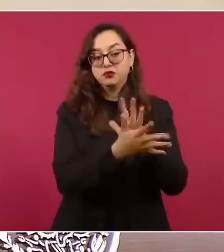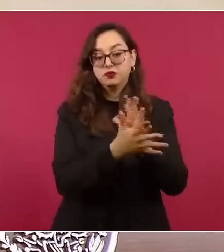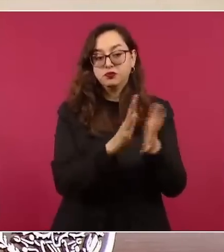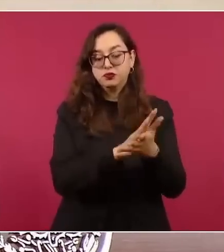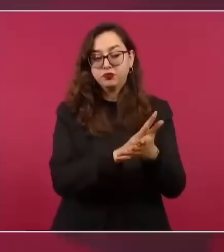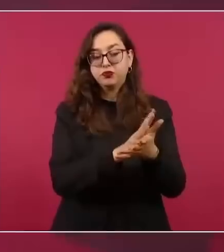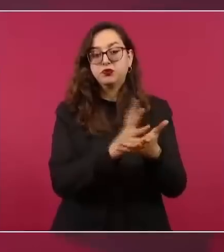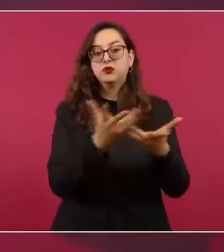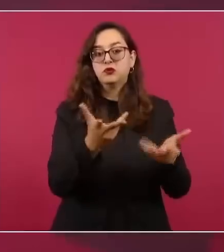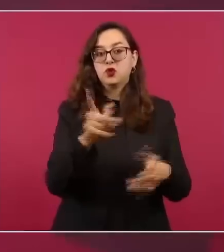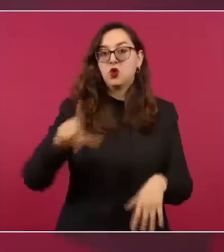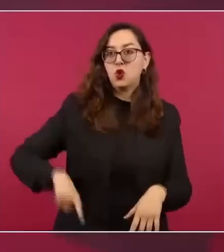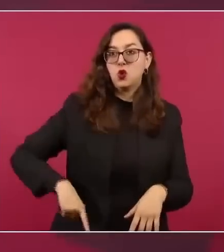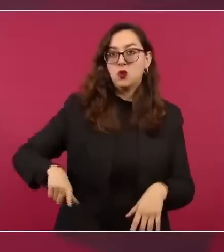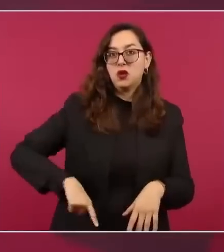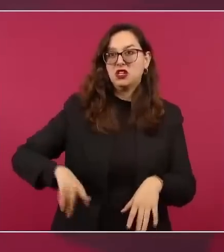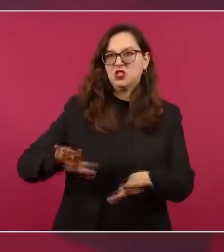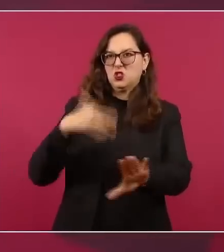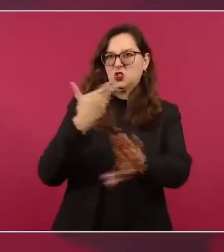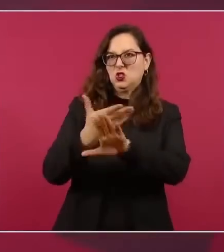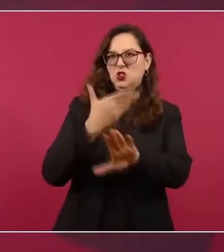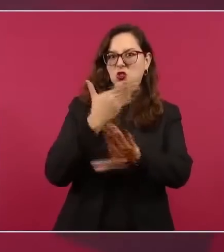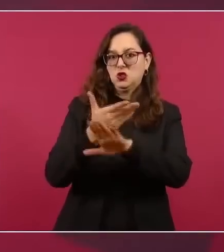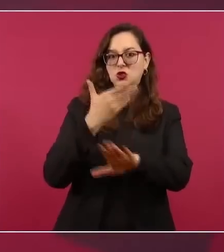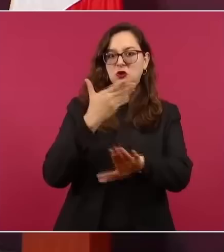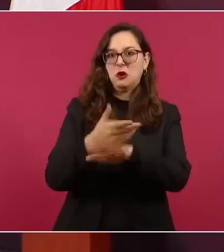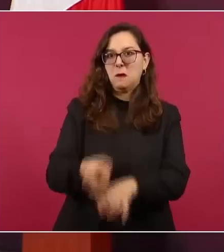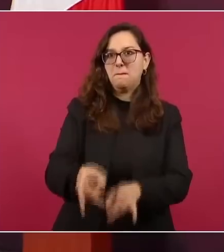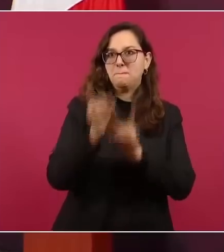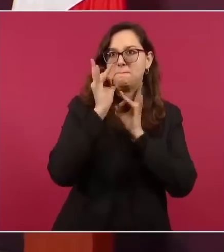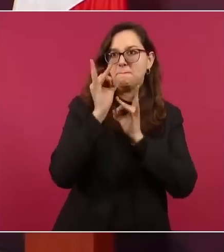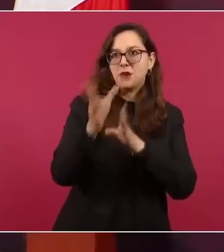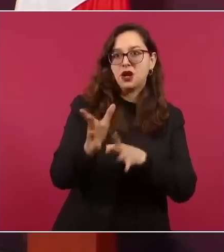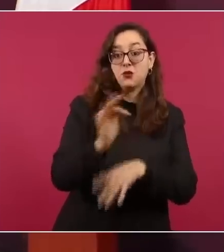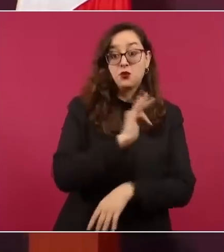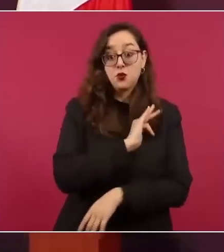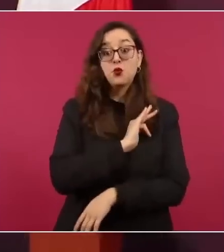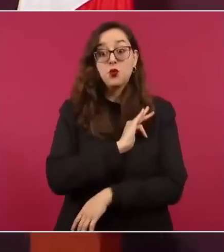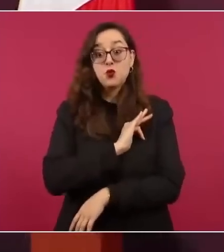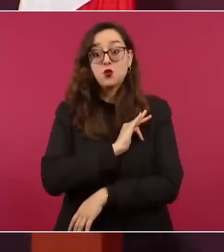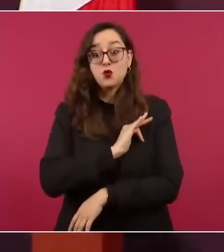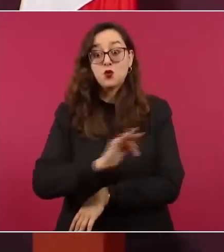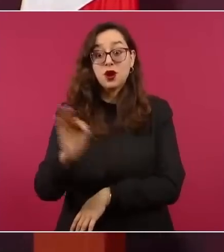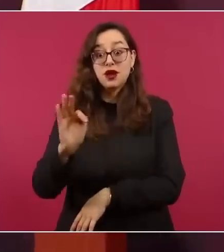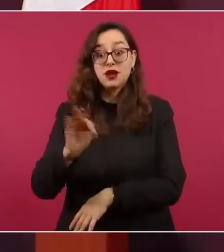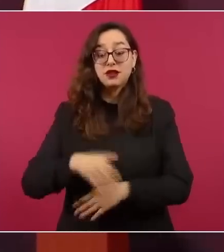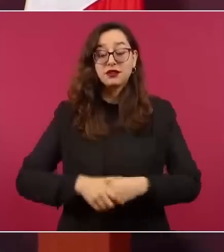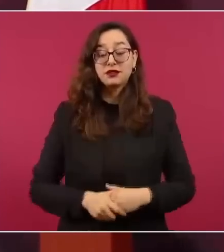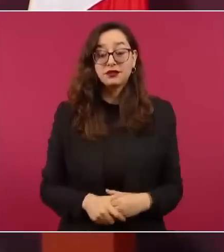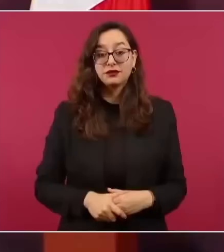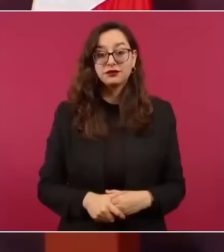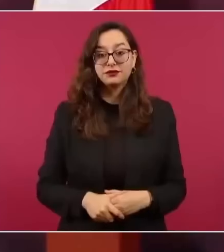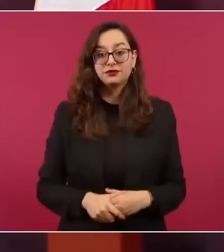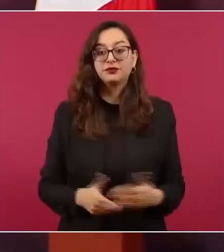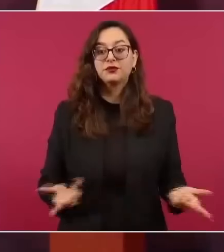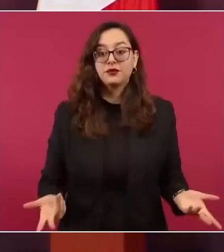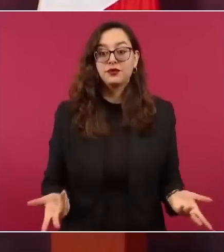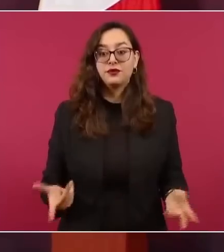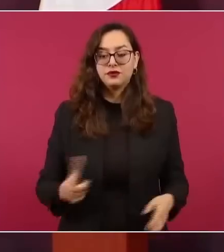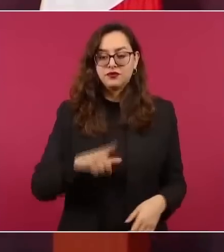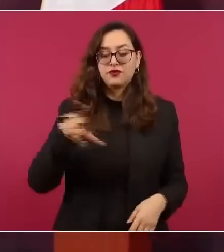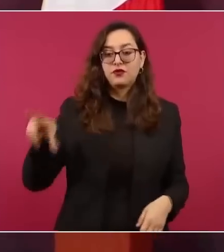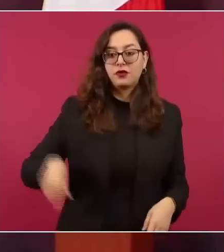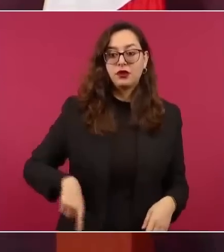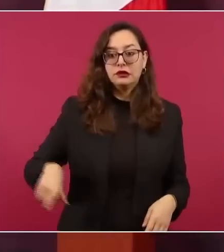someter a gobiernos democráticos, más si esos gobiernos se atreven